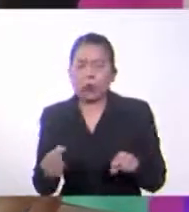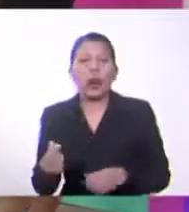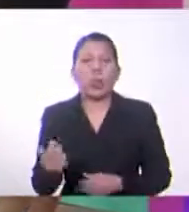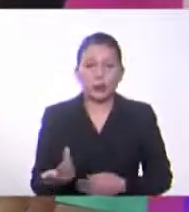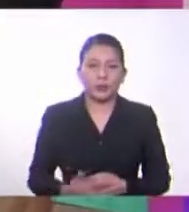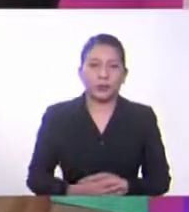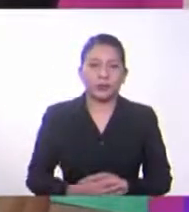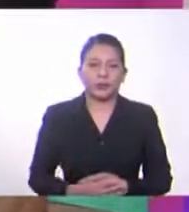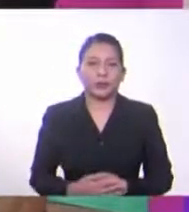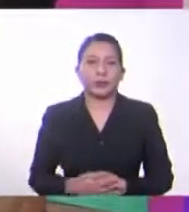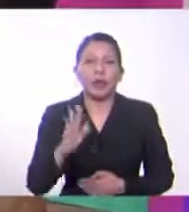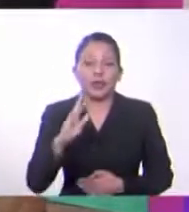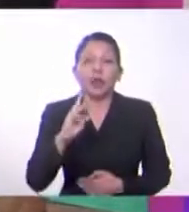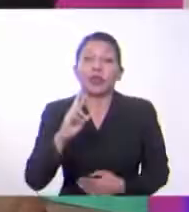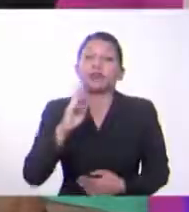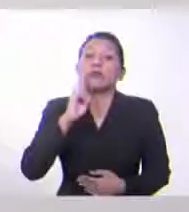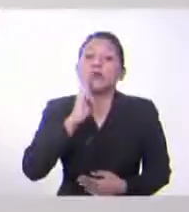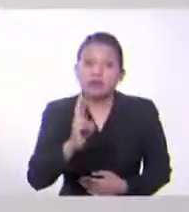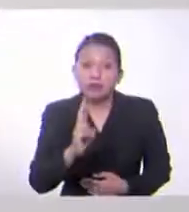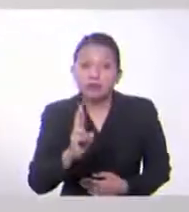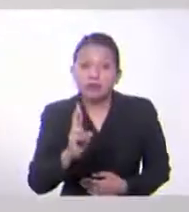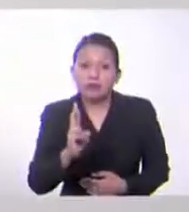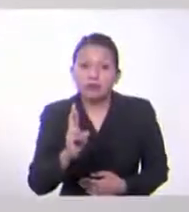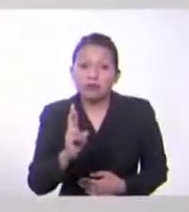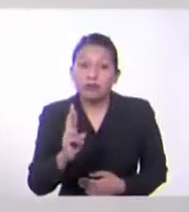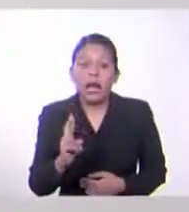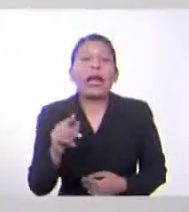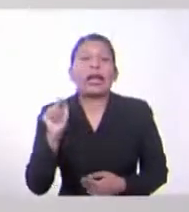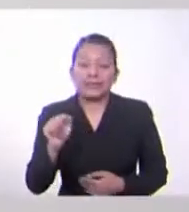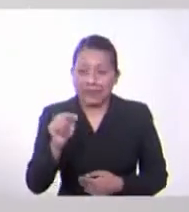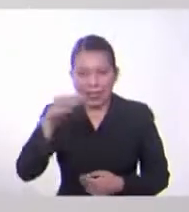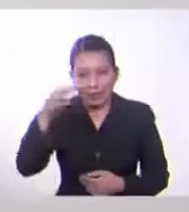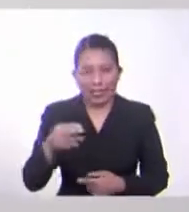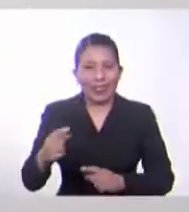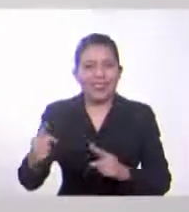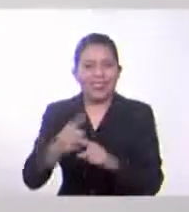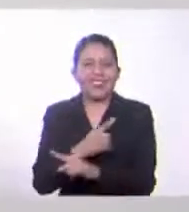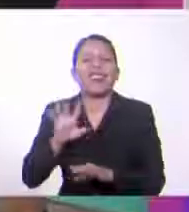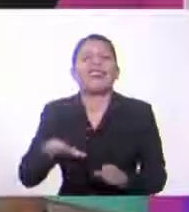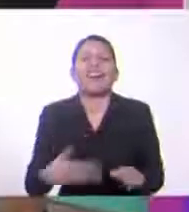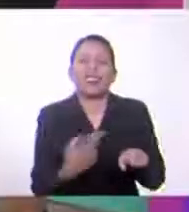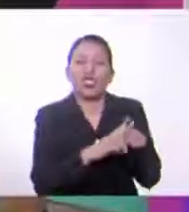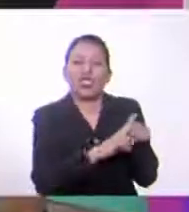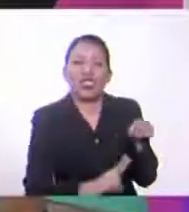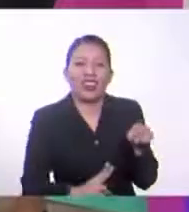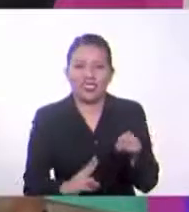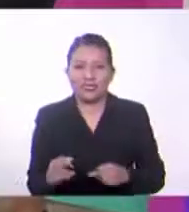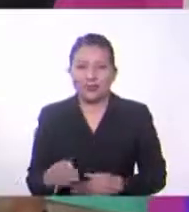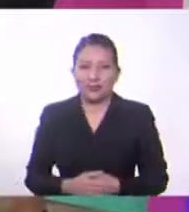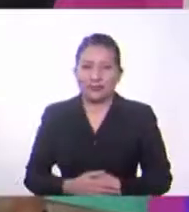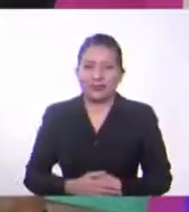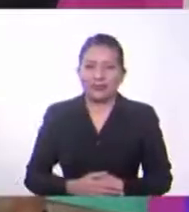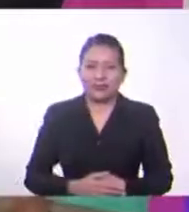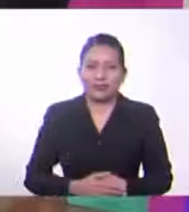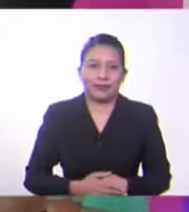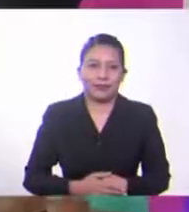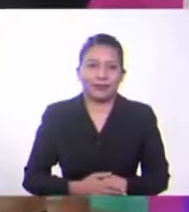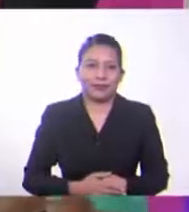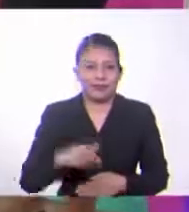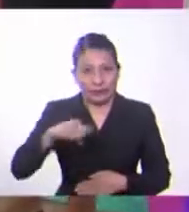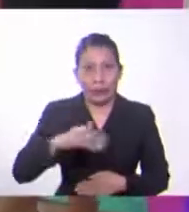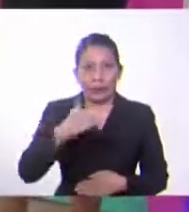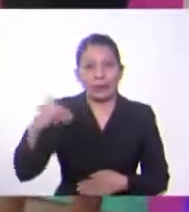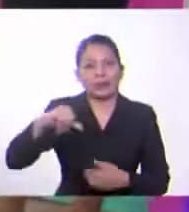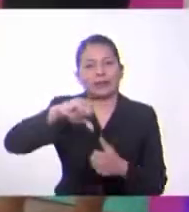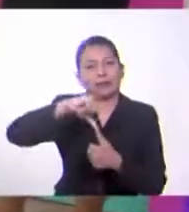Pues, encontrábamos el total en dólares, en este caso, americanos, que es nuestra moneda. Así